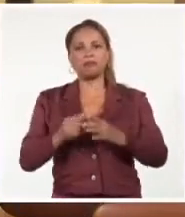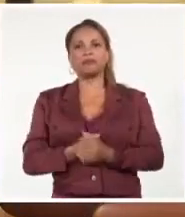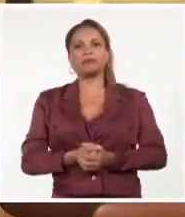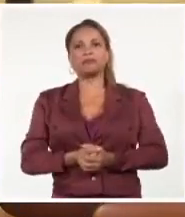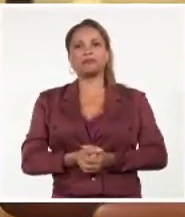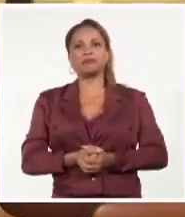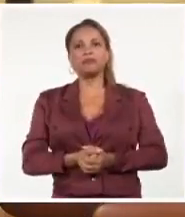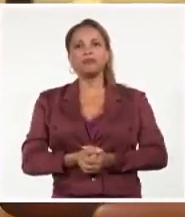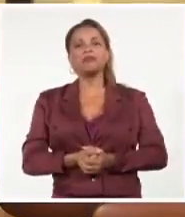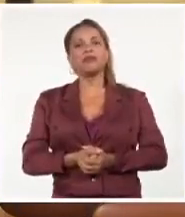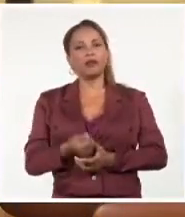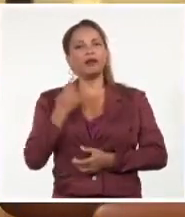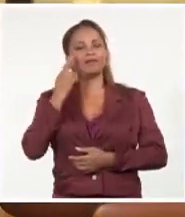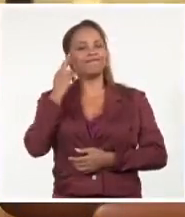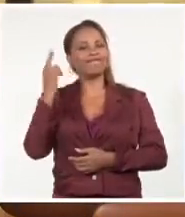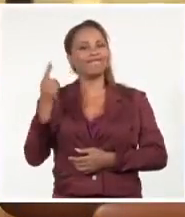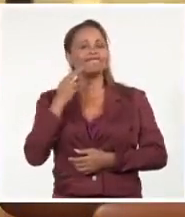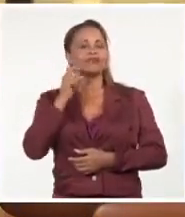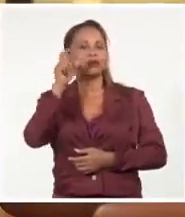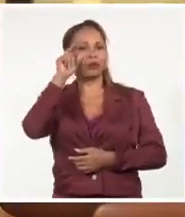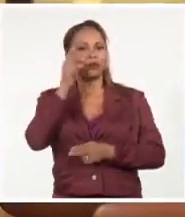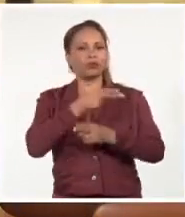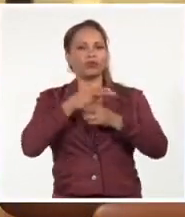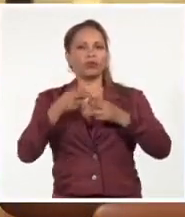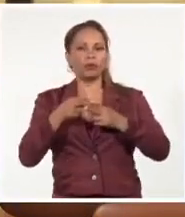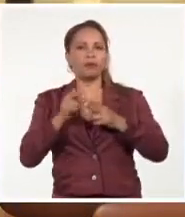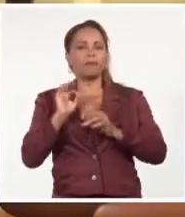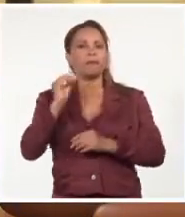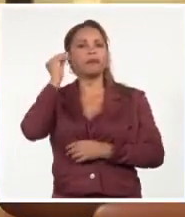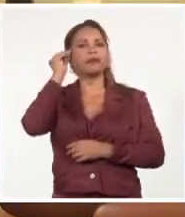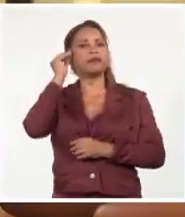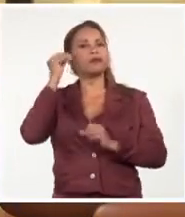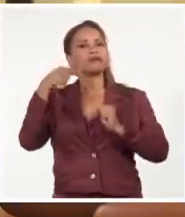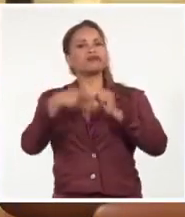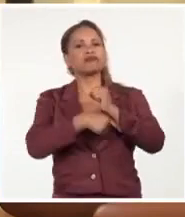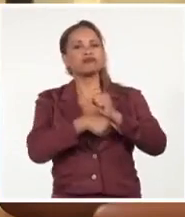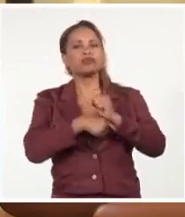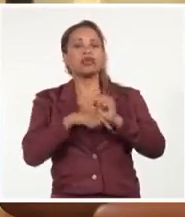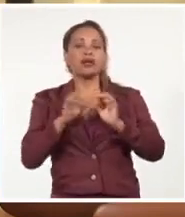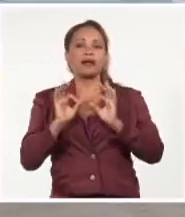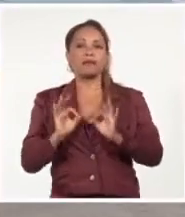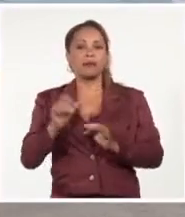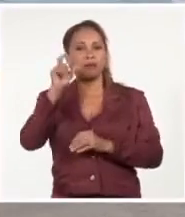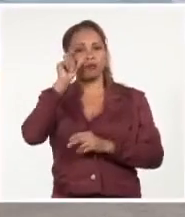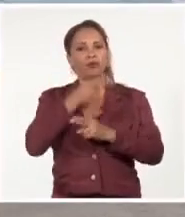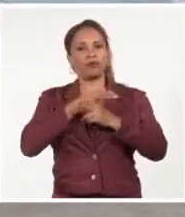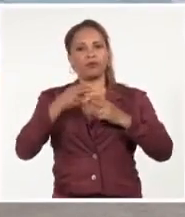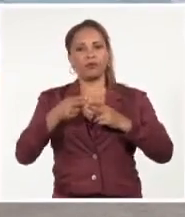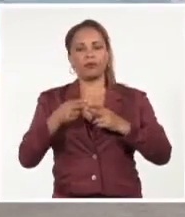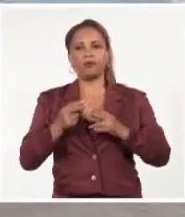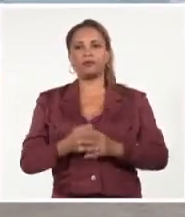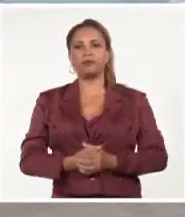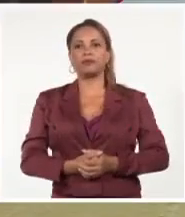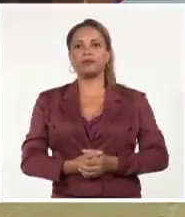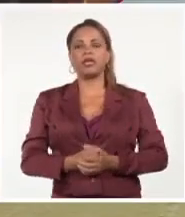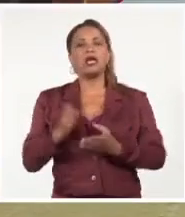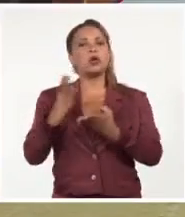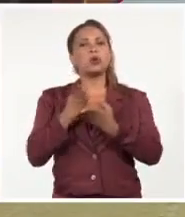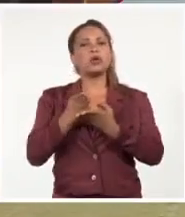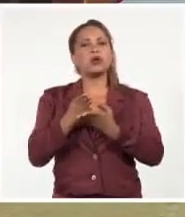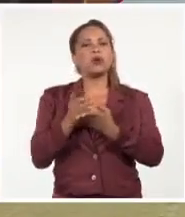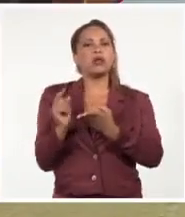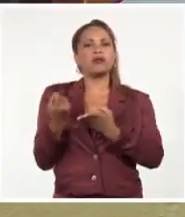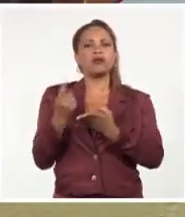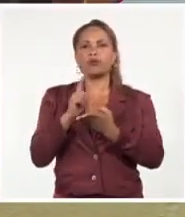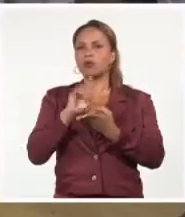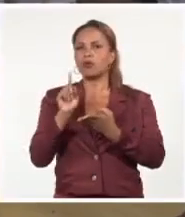que también es un homenaje y un pensamiento profundo a nuestro querido Eusebio. Pero no es una escuela más. Es